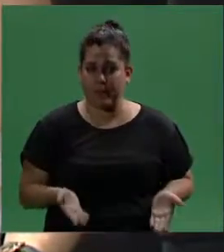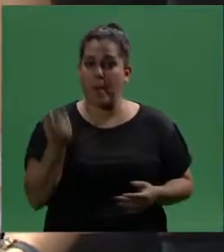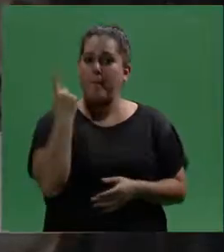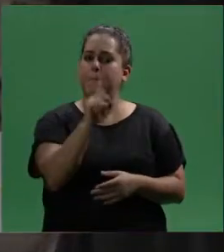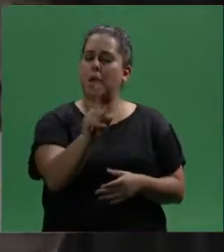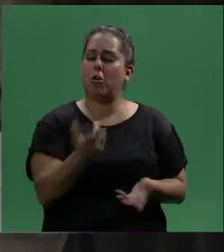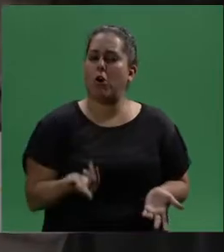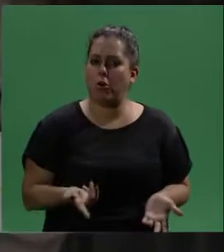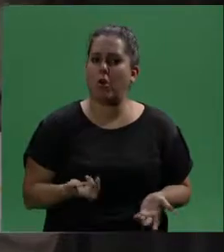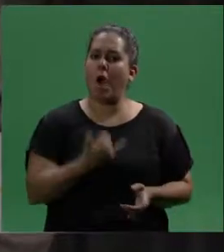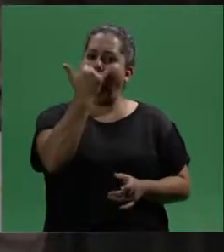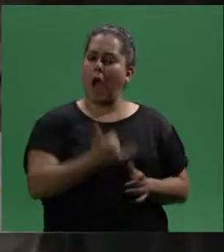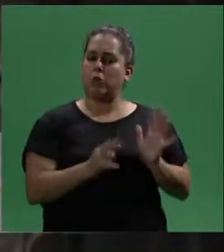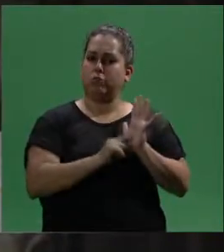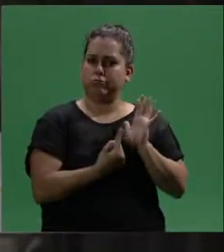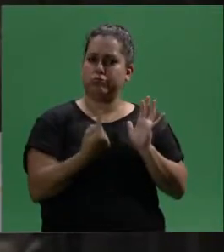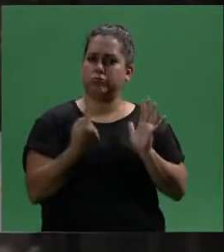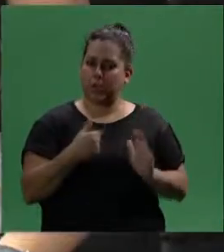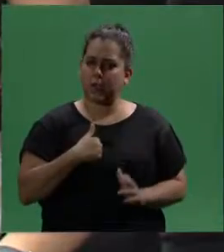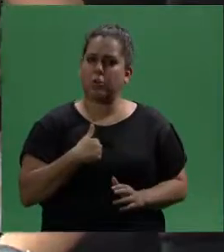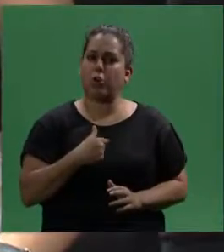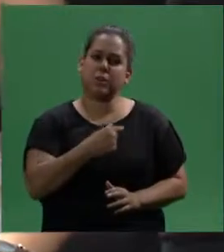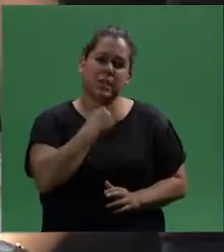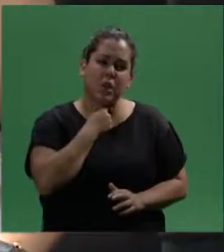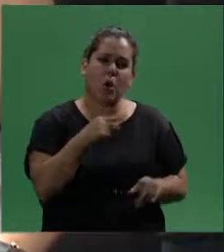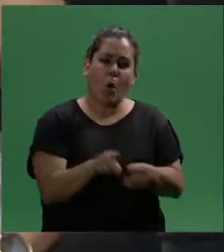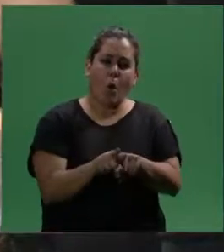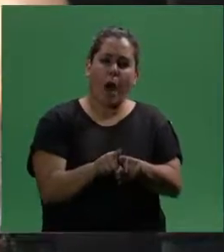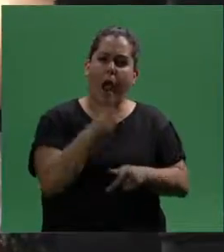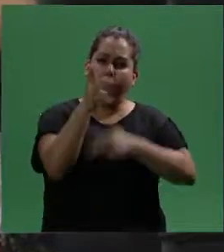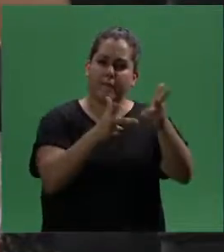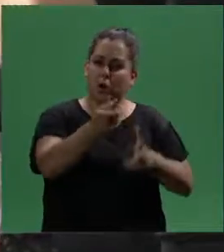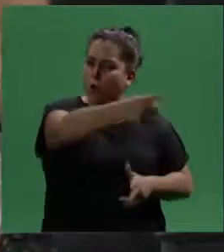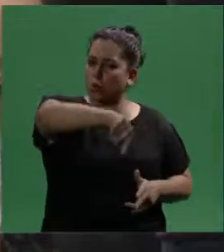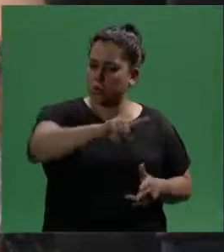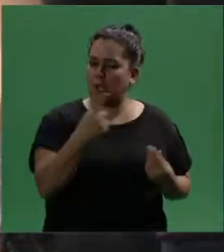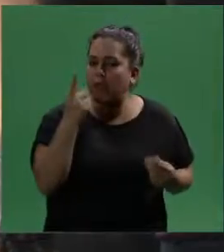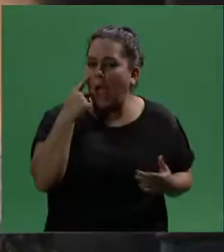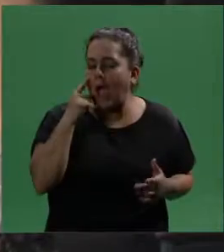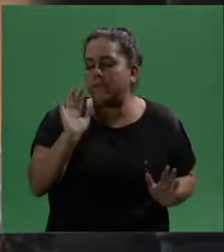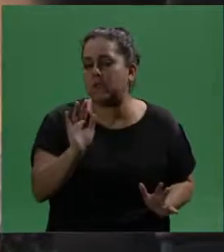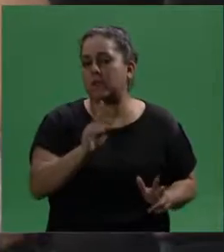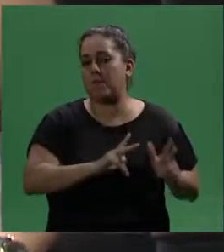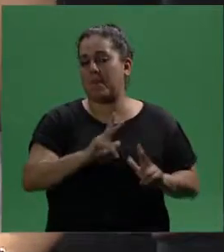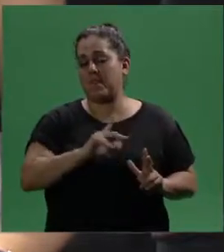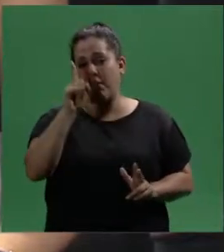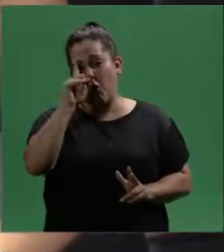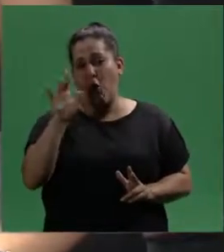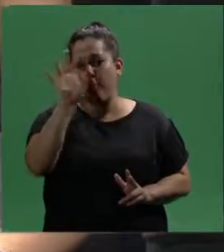condiciones. Pero hay un punto que yo quisiera, digamos, en ese sentido, hablarlo con todos ustedes, a ver qué